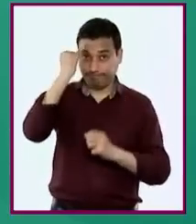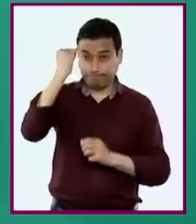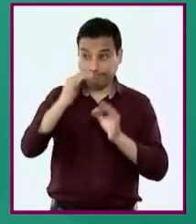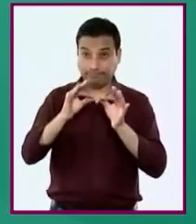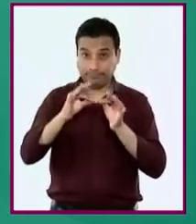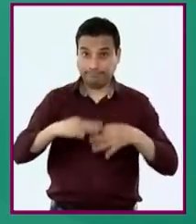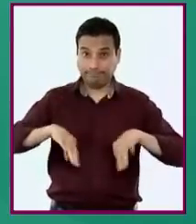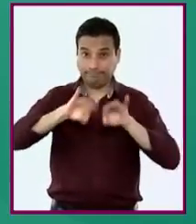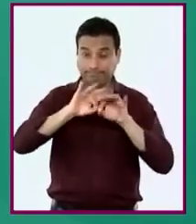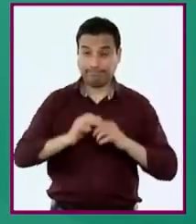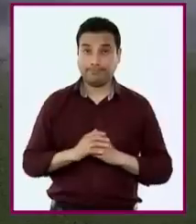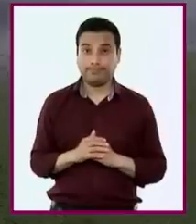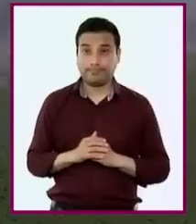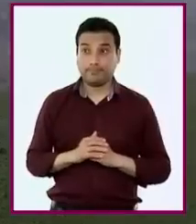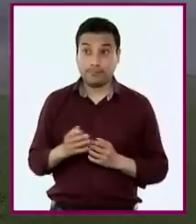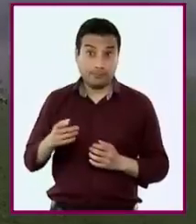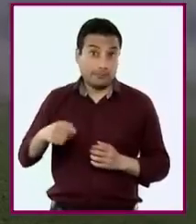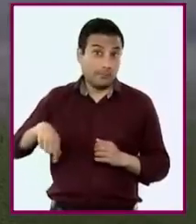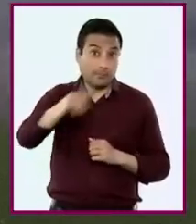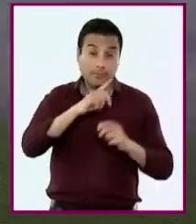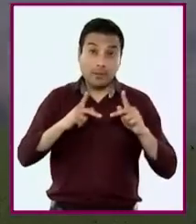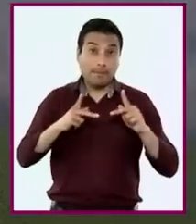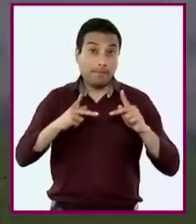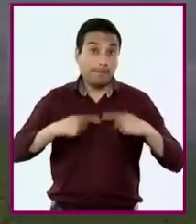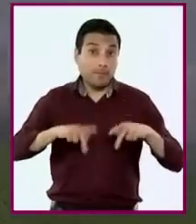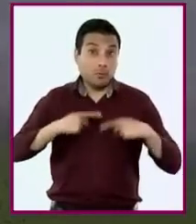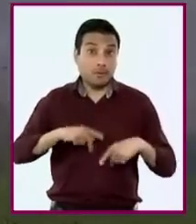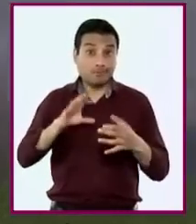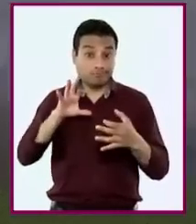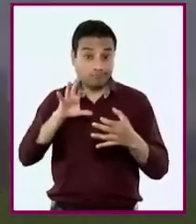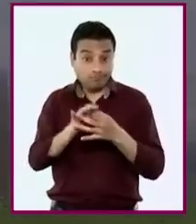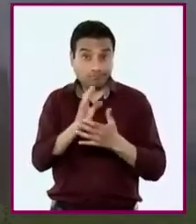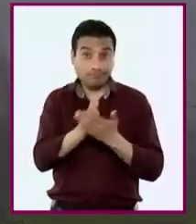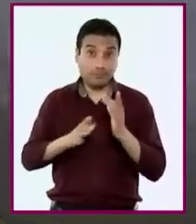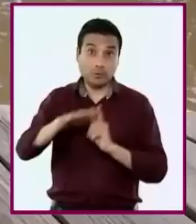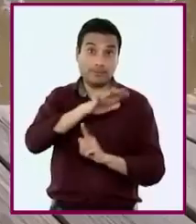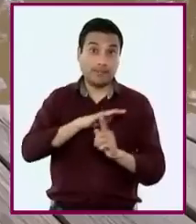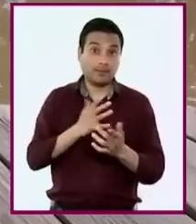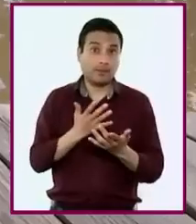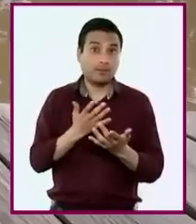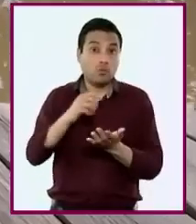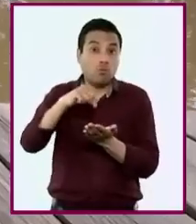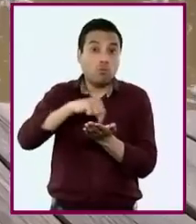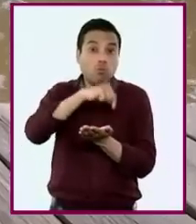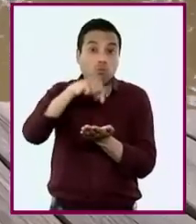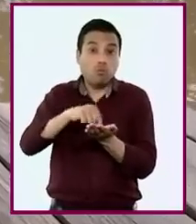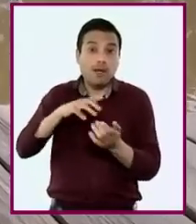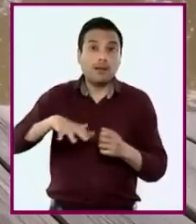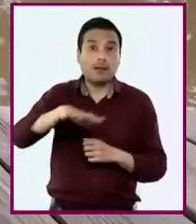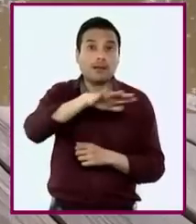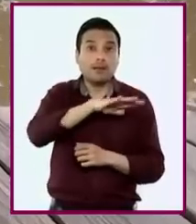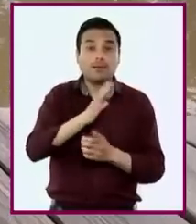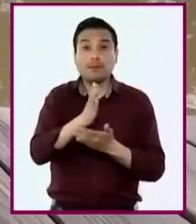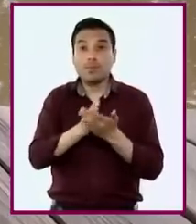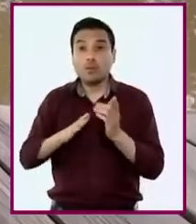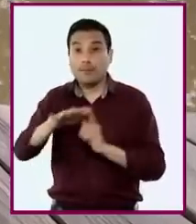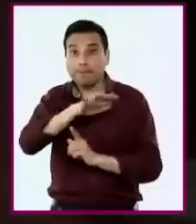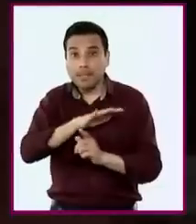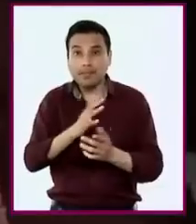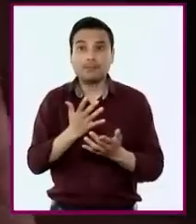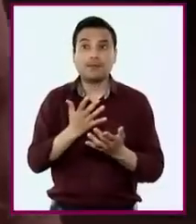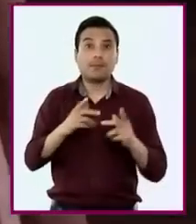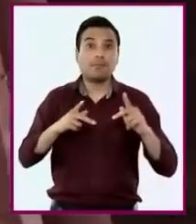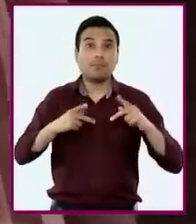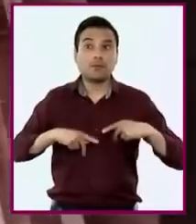cuatro ideas esenciales. Somos parte de la naturaleza, interactuamos en un espacio natural y social,